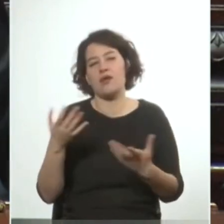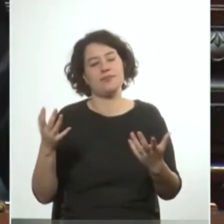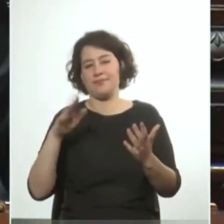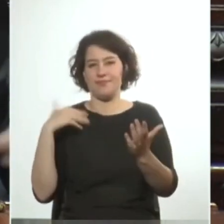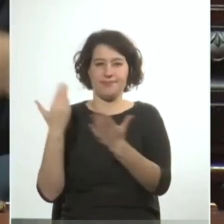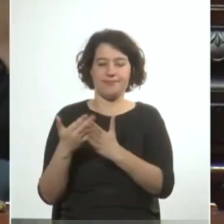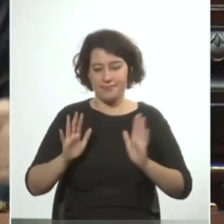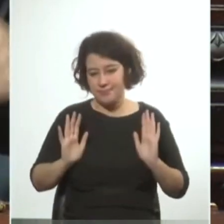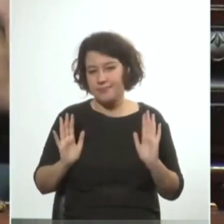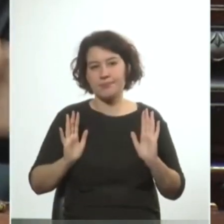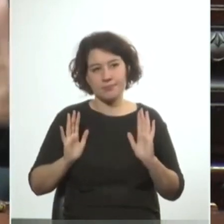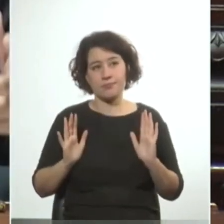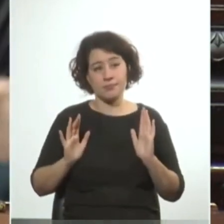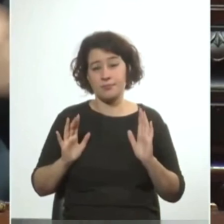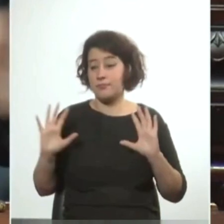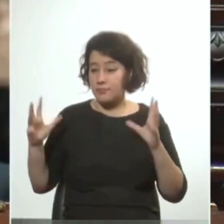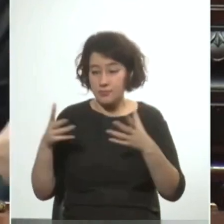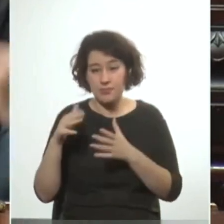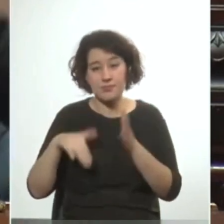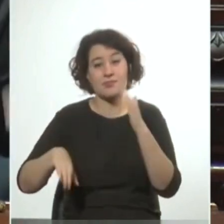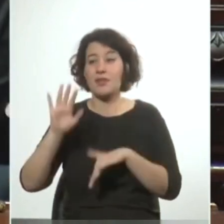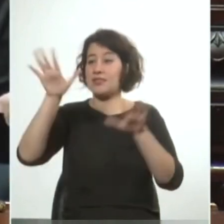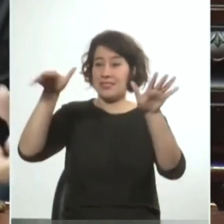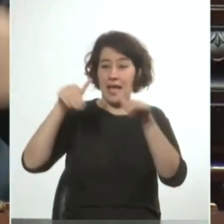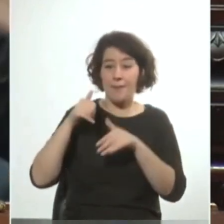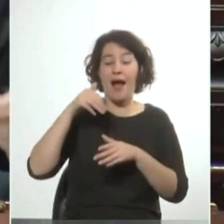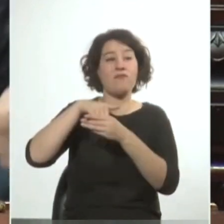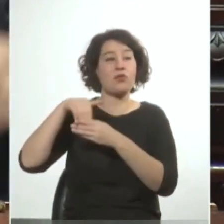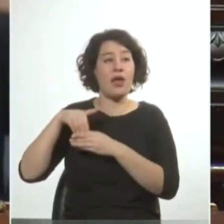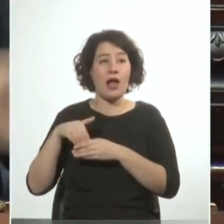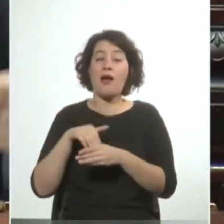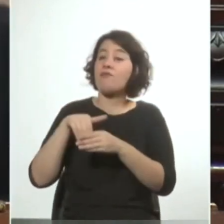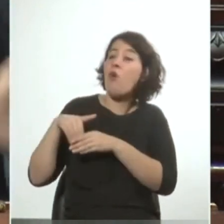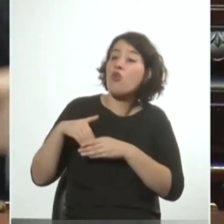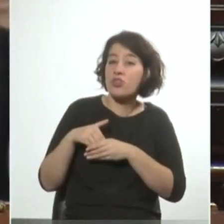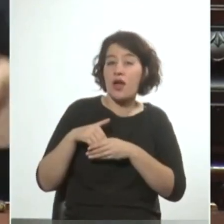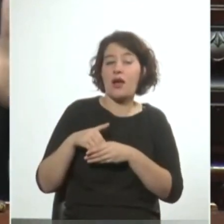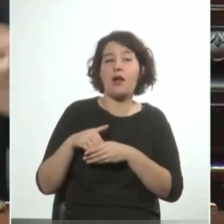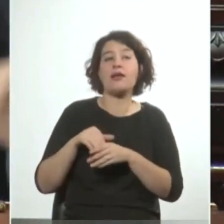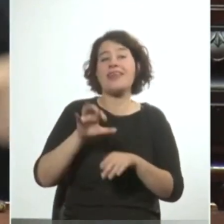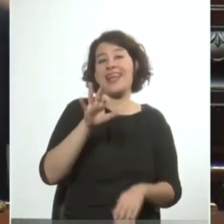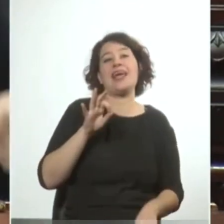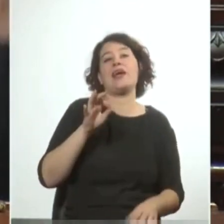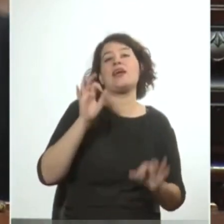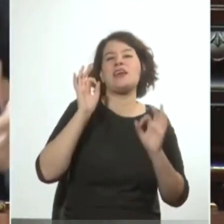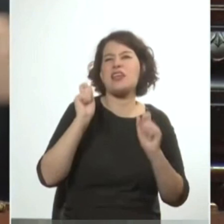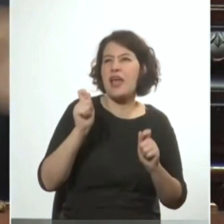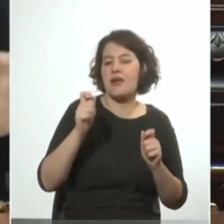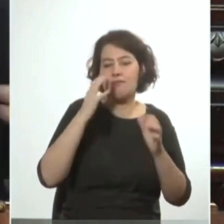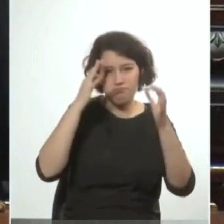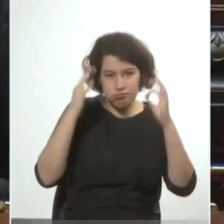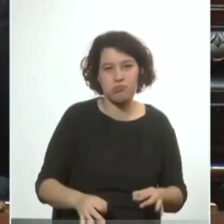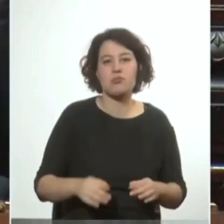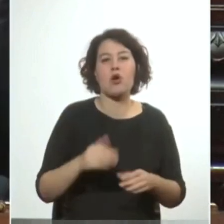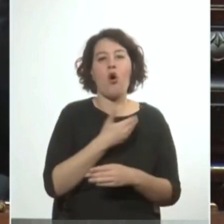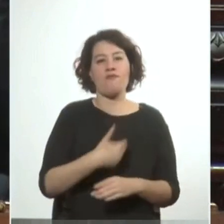fracasó porque las inmensas masas cuando eran convocadas a votar votaban y establecían cuáles eran el gobierno democrático que